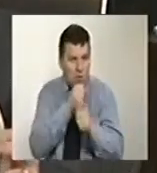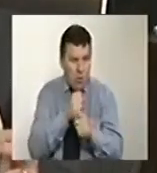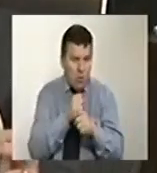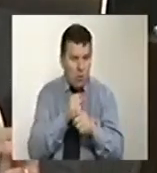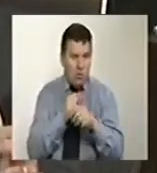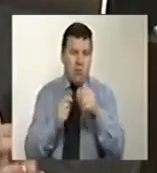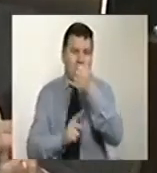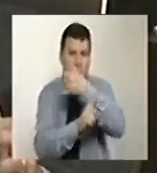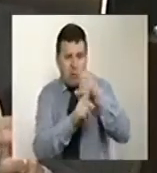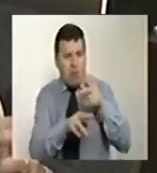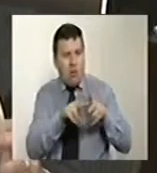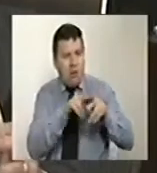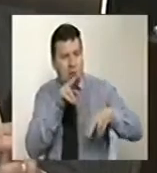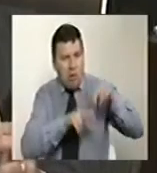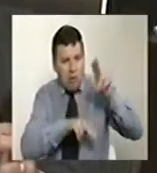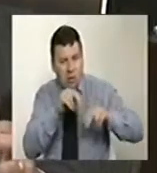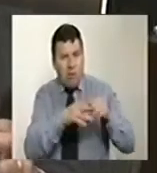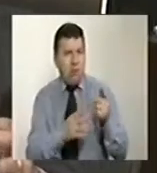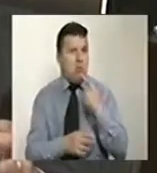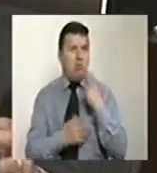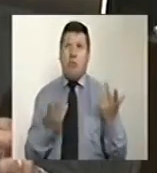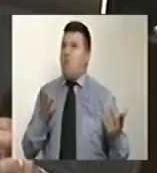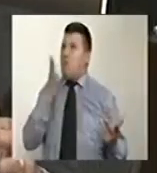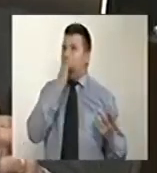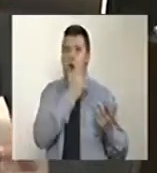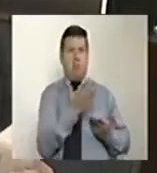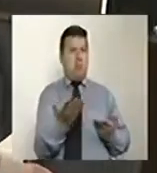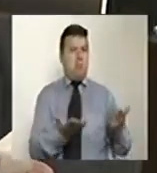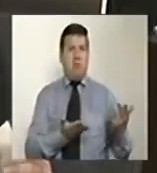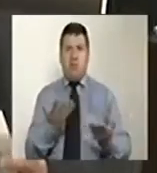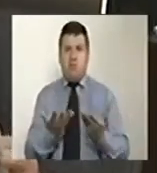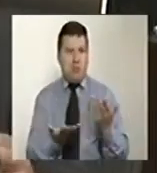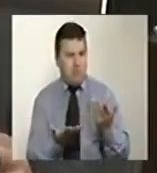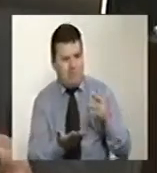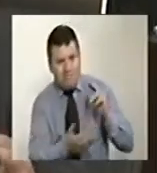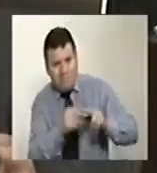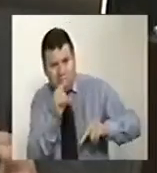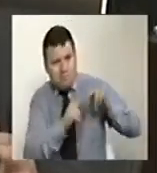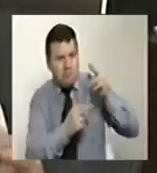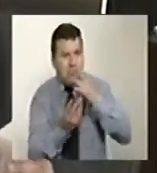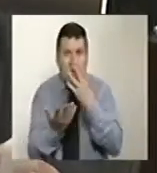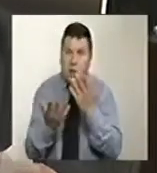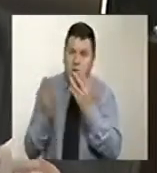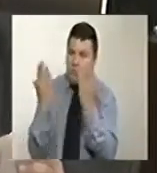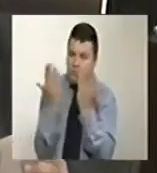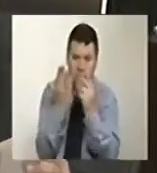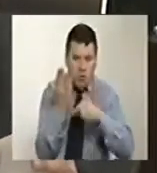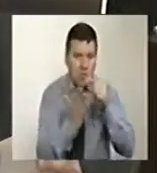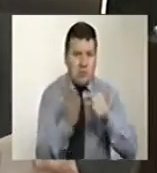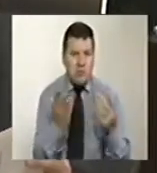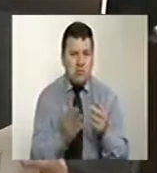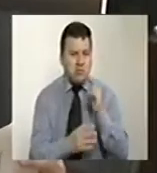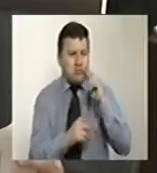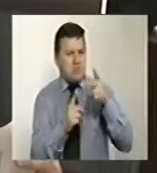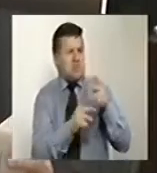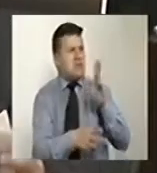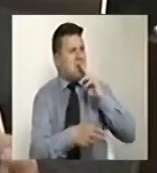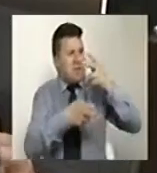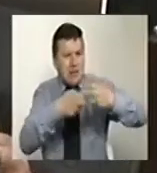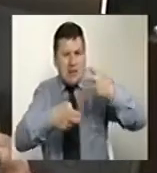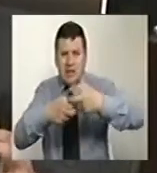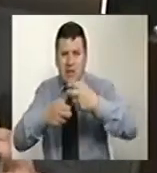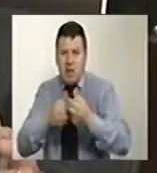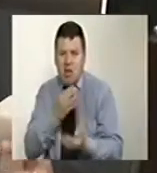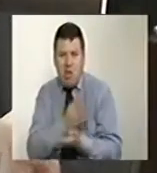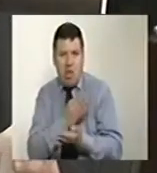Pacífico 1. Los concesionarios dicen que no existen las condiciones para iniciar obras. Cabas y múltiples dificultades